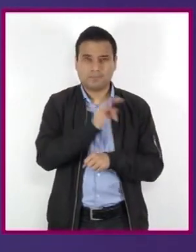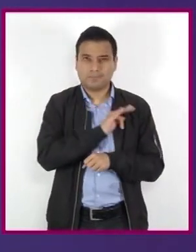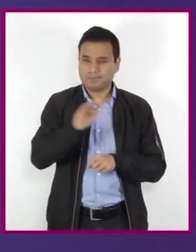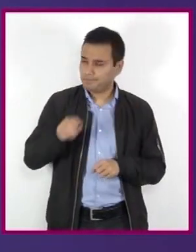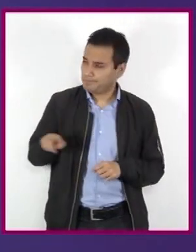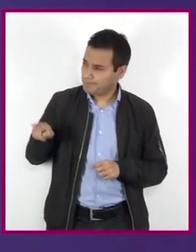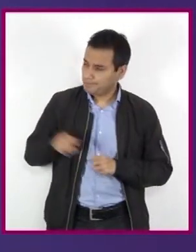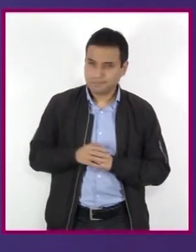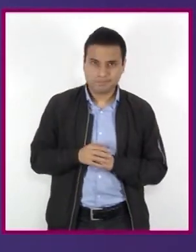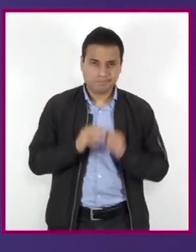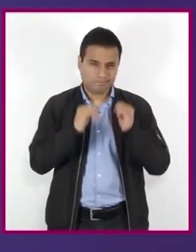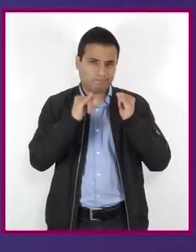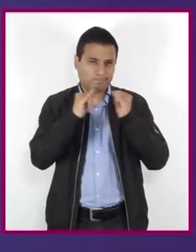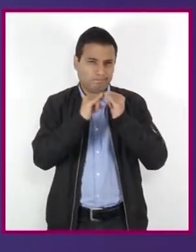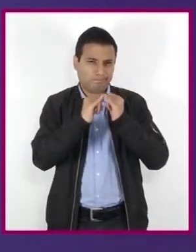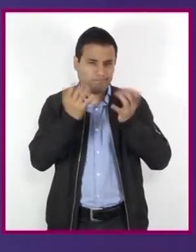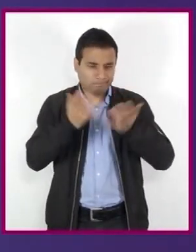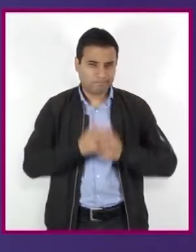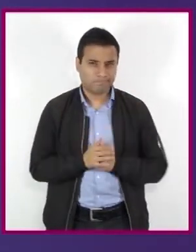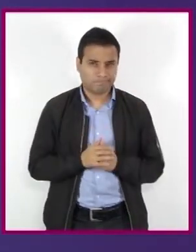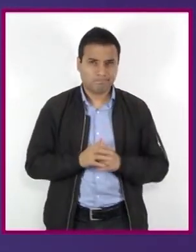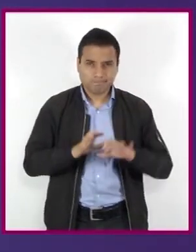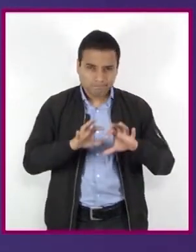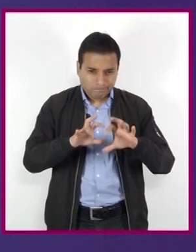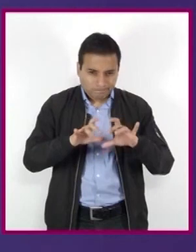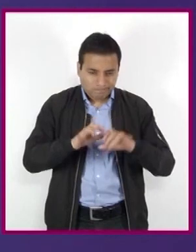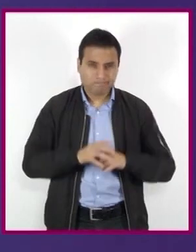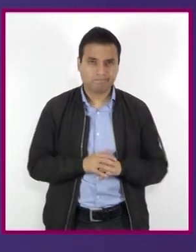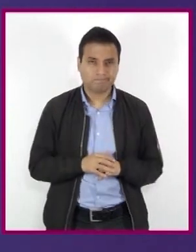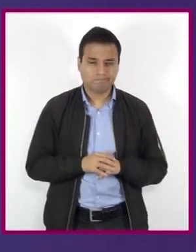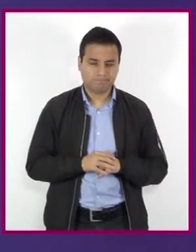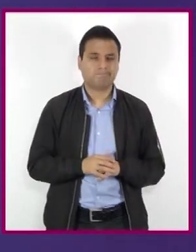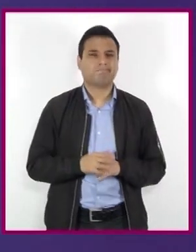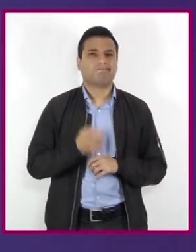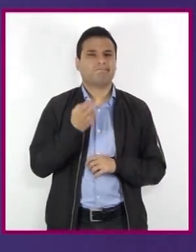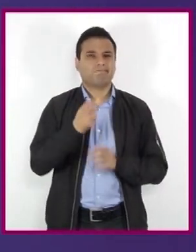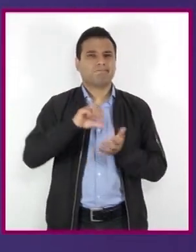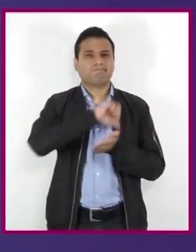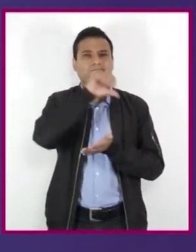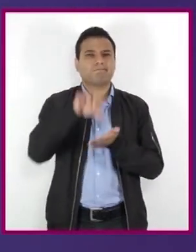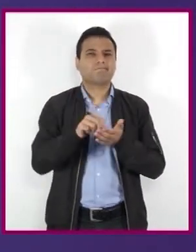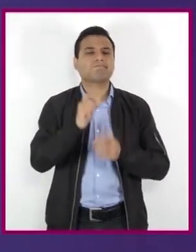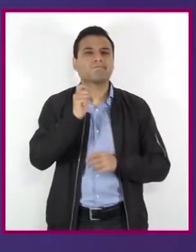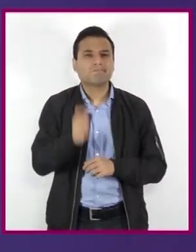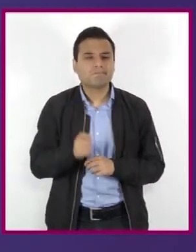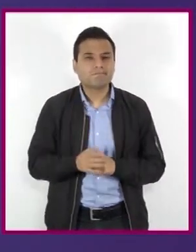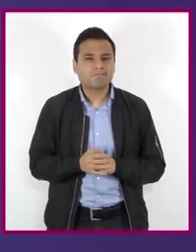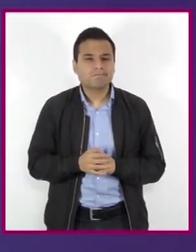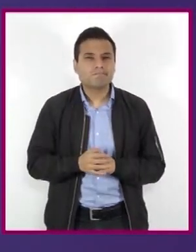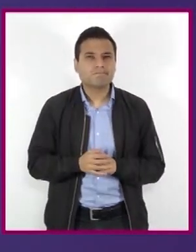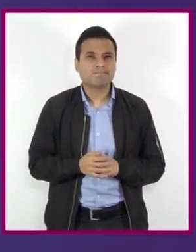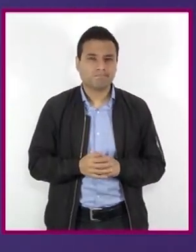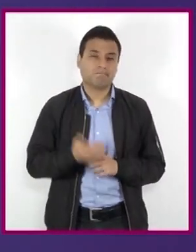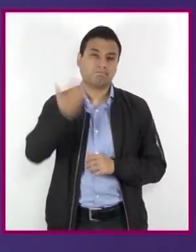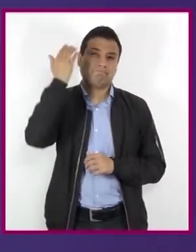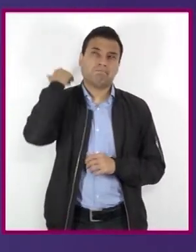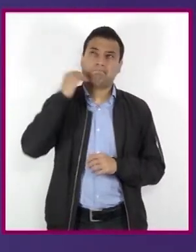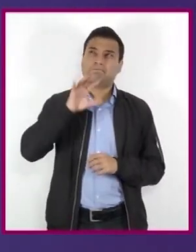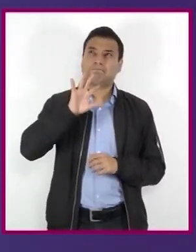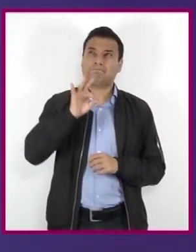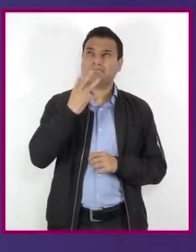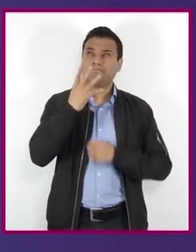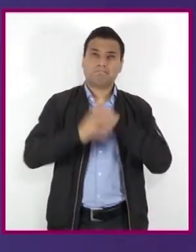instituciones como los Centros de Integración Juvenil. Estos centros son instituciones que desde hace más de 44